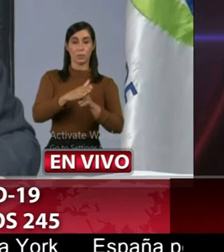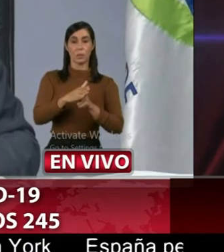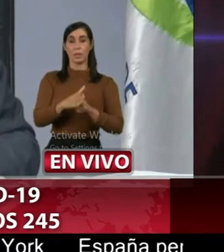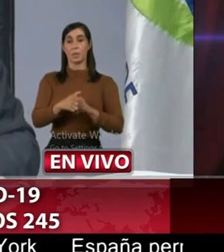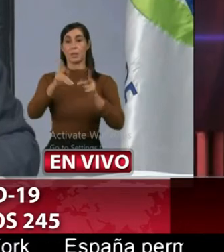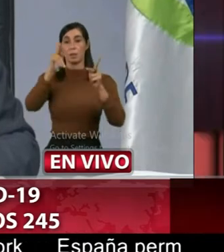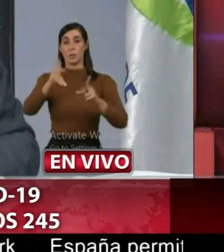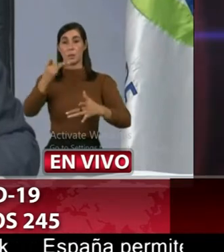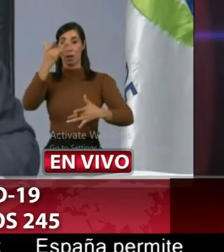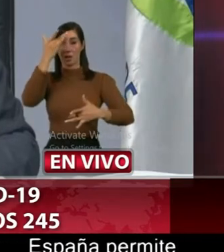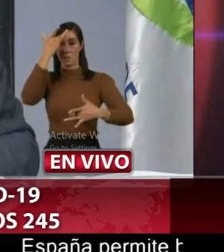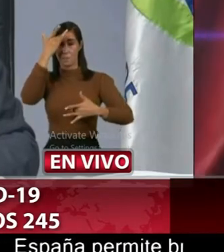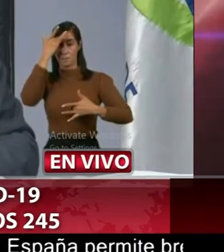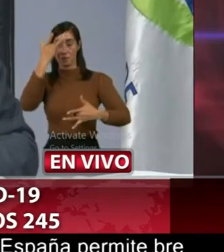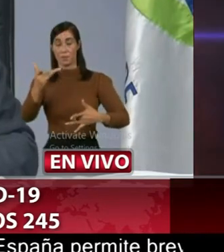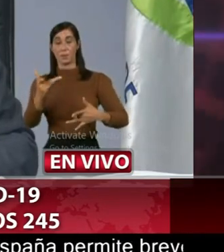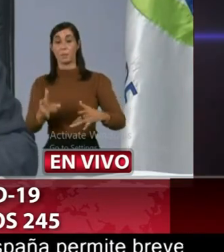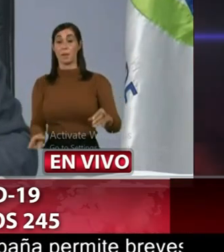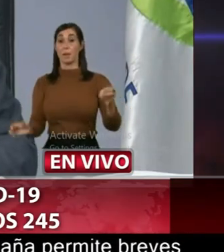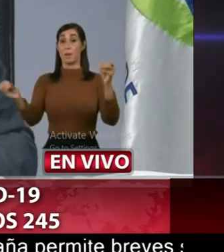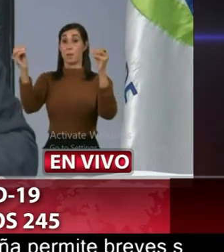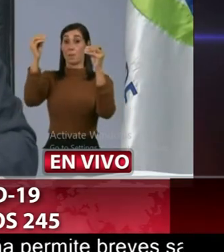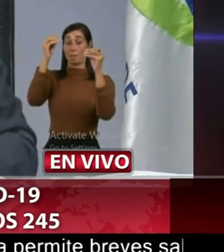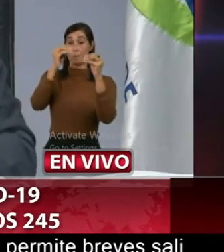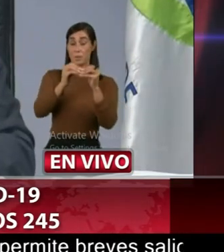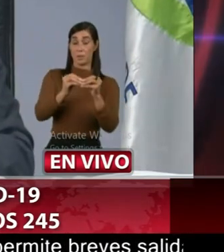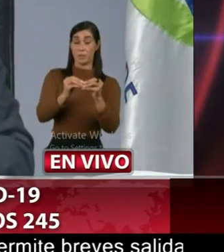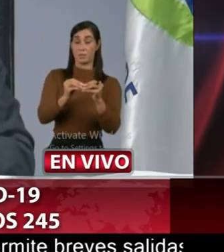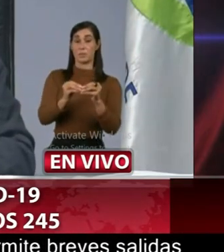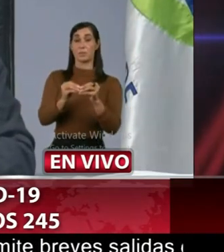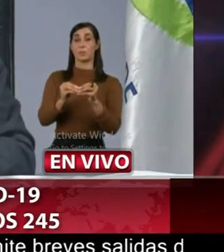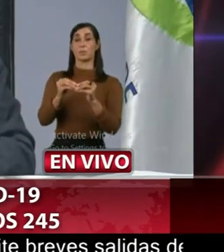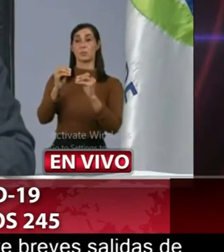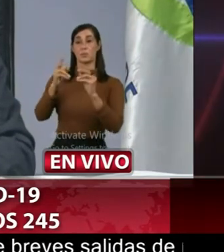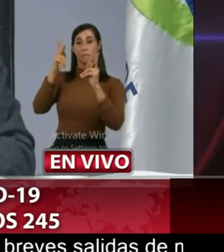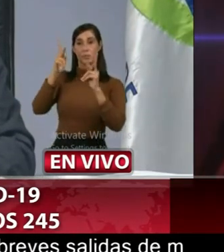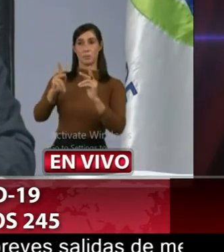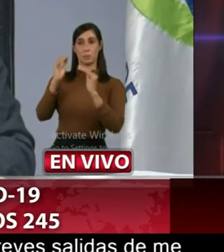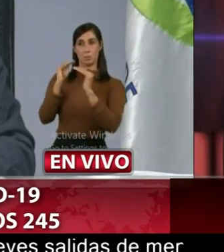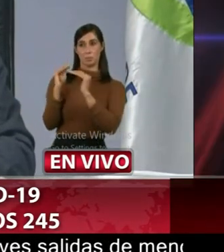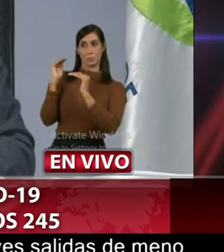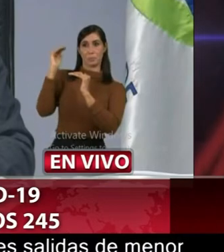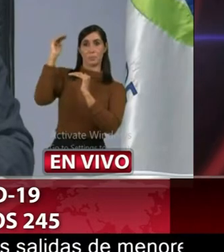mayoría son y corresponden a casos de clase media